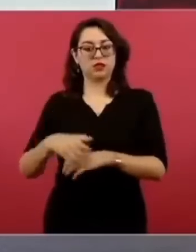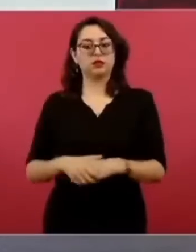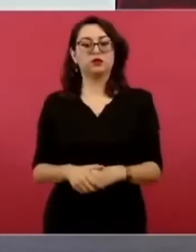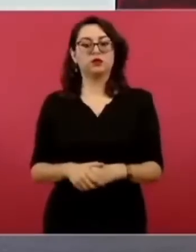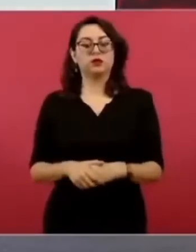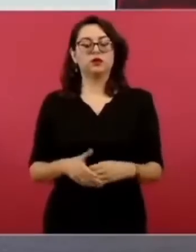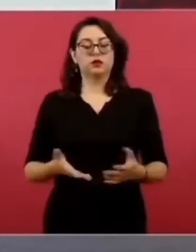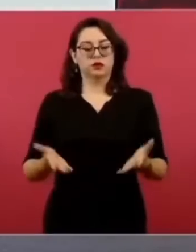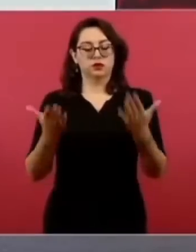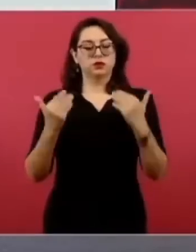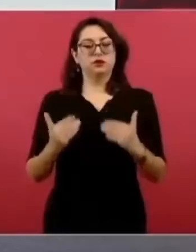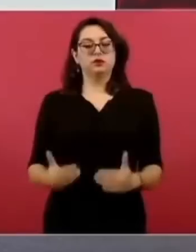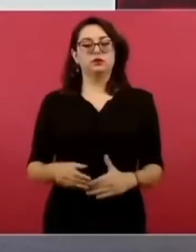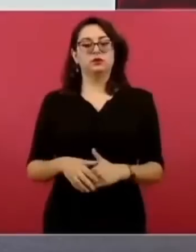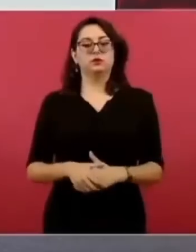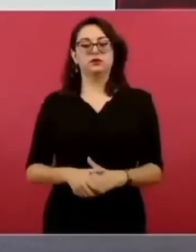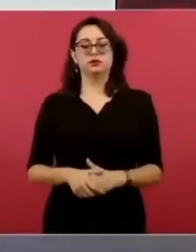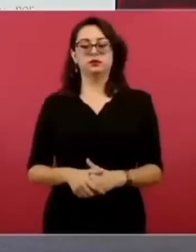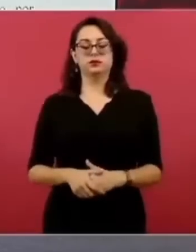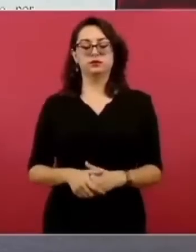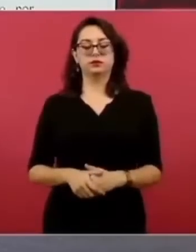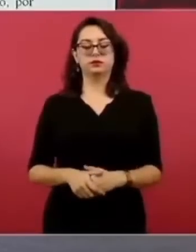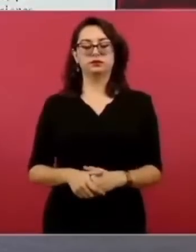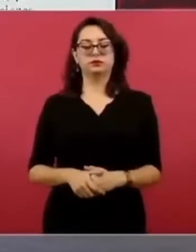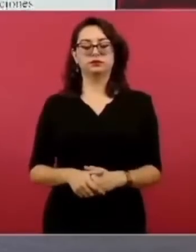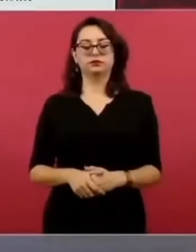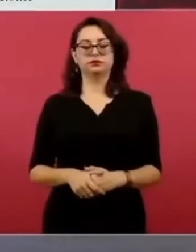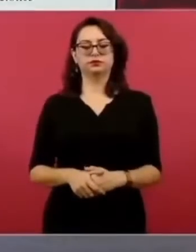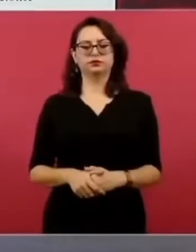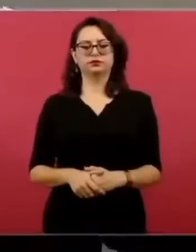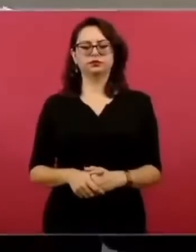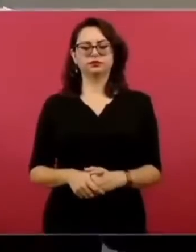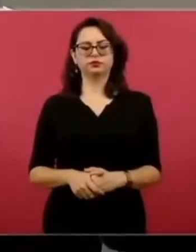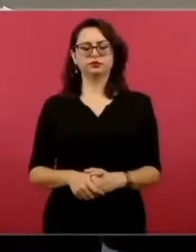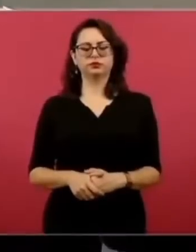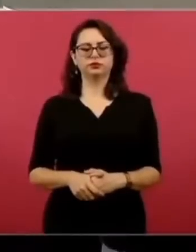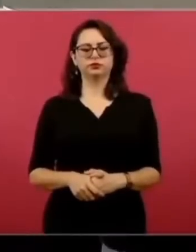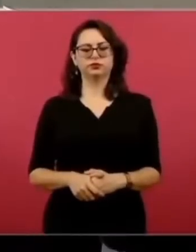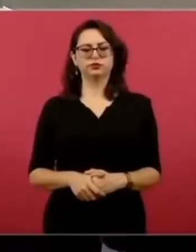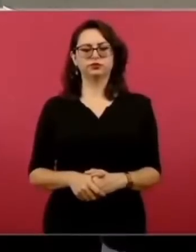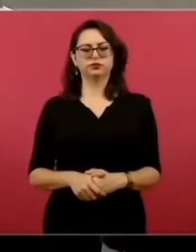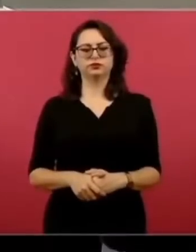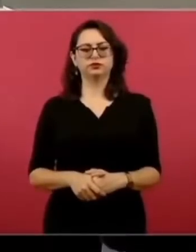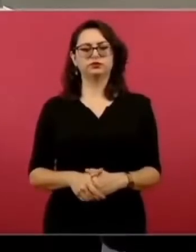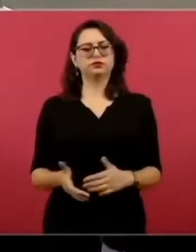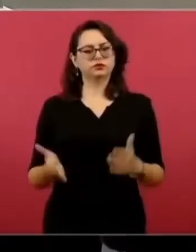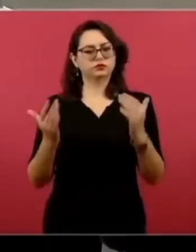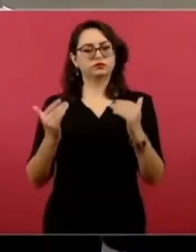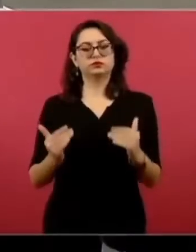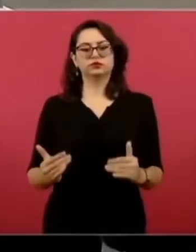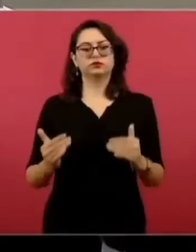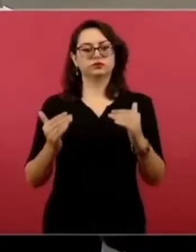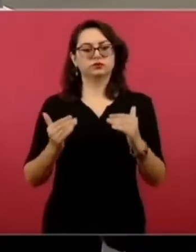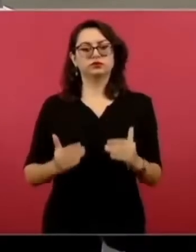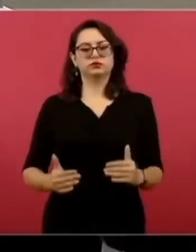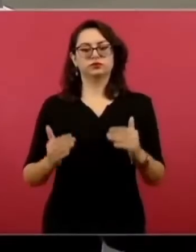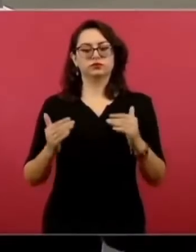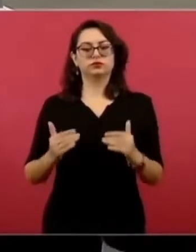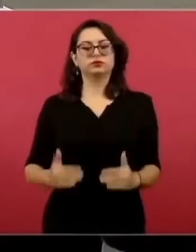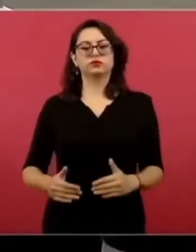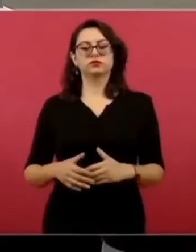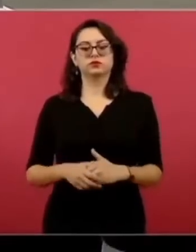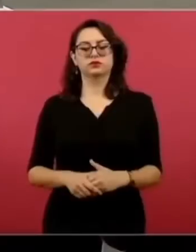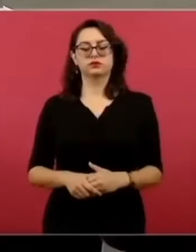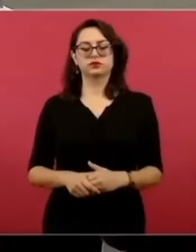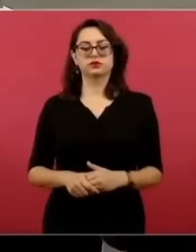Adelante. Eso, adelante, adelante, adelante, adelante, adelante, adelante. Es